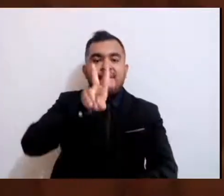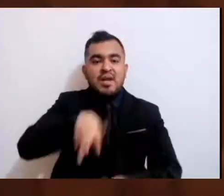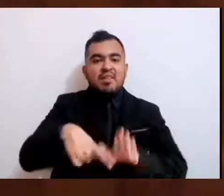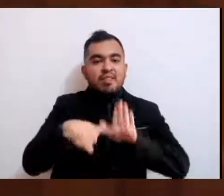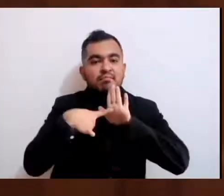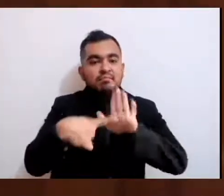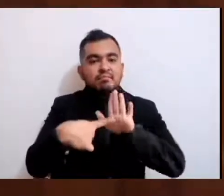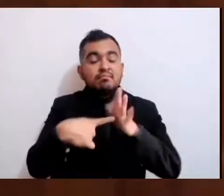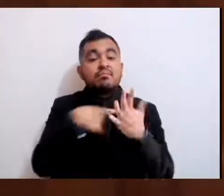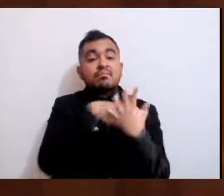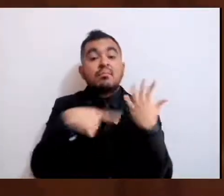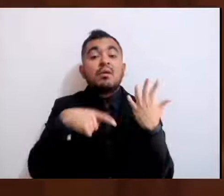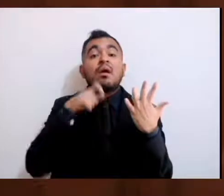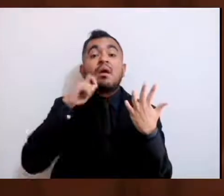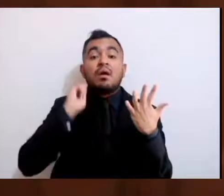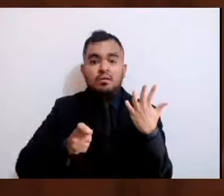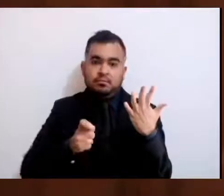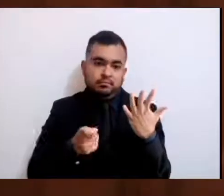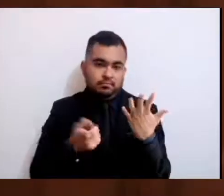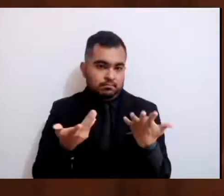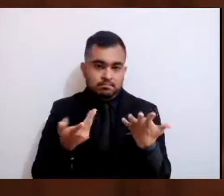y hoy por hoy